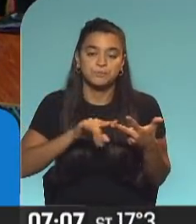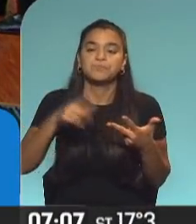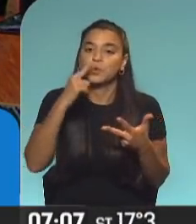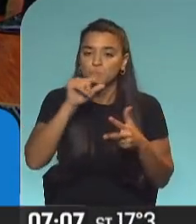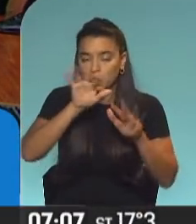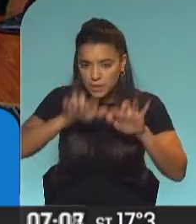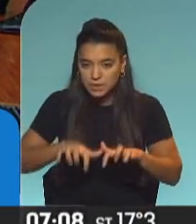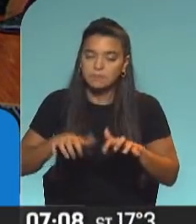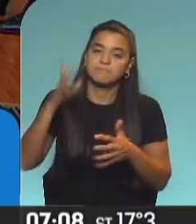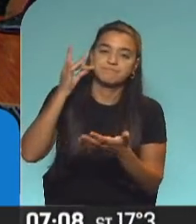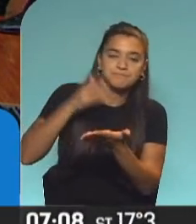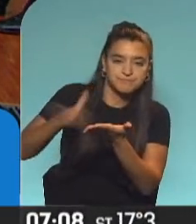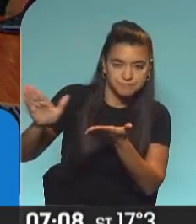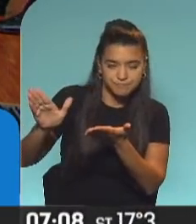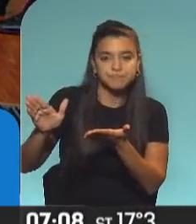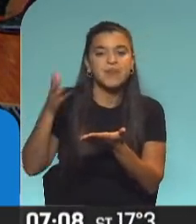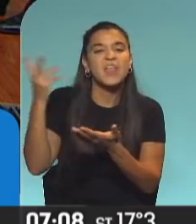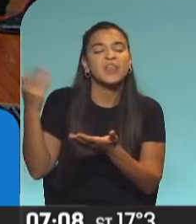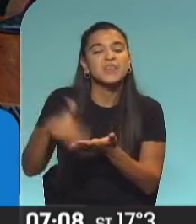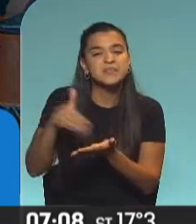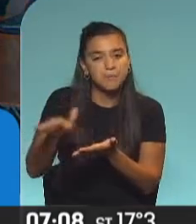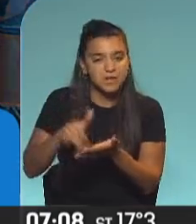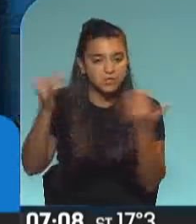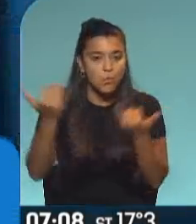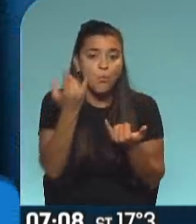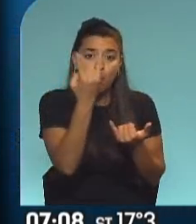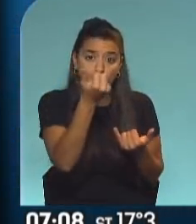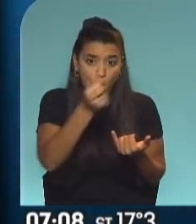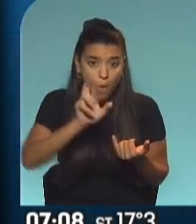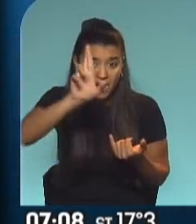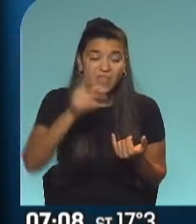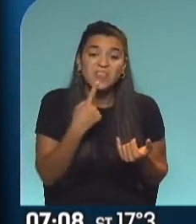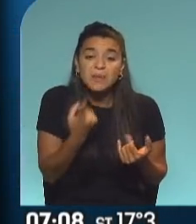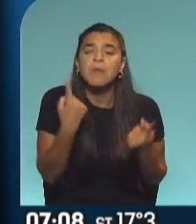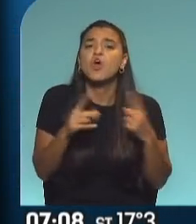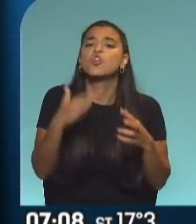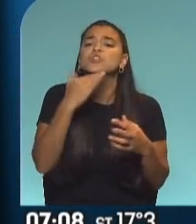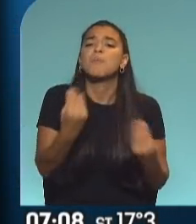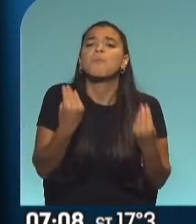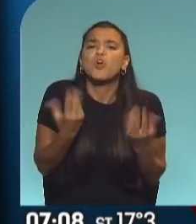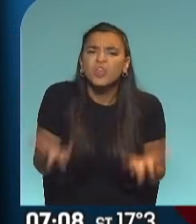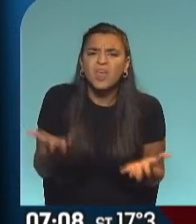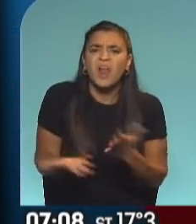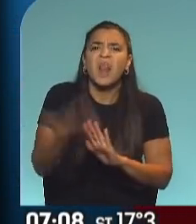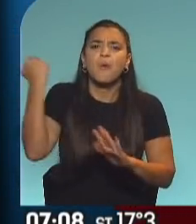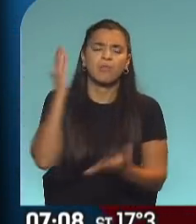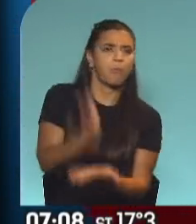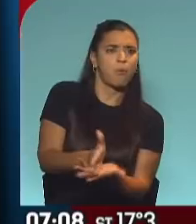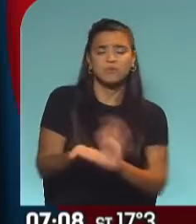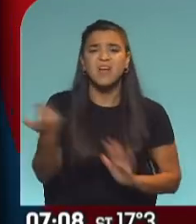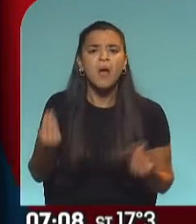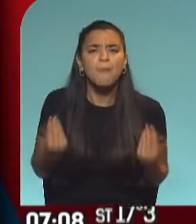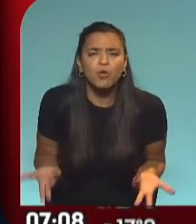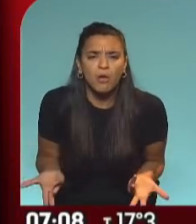xenófobos y discriminatorios, digamos, reconoce absolutamente todo la UAR. Lo que no se entiende cuál es el motivo por el cual se levanta la sanción. Claro.